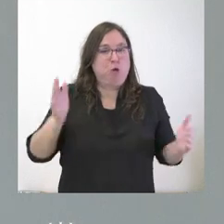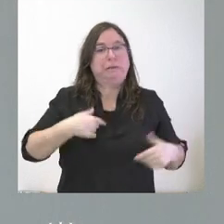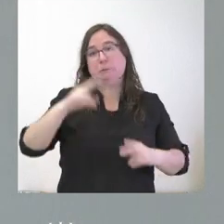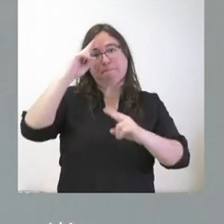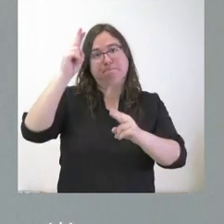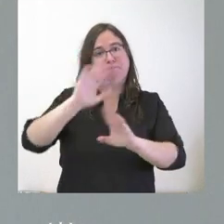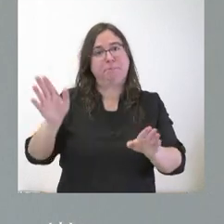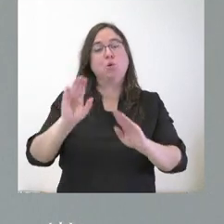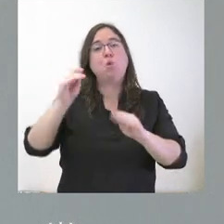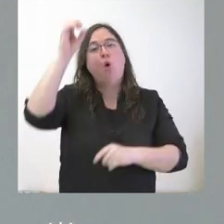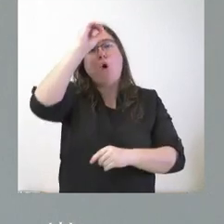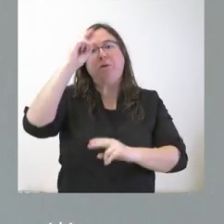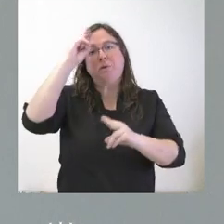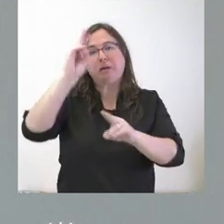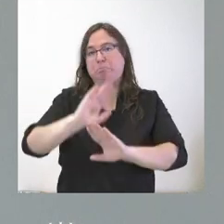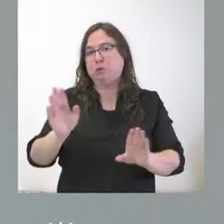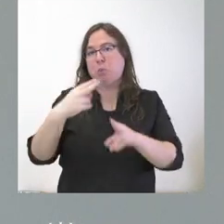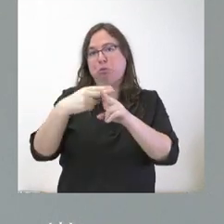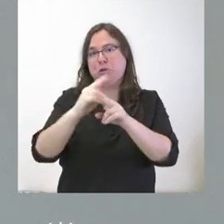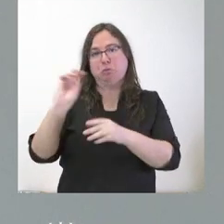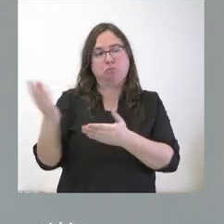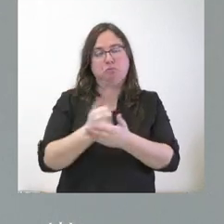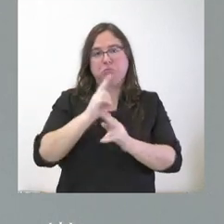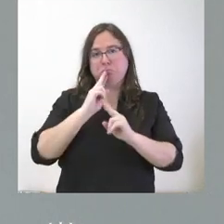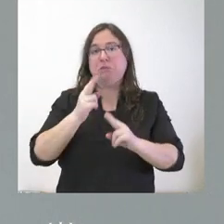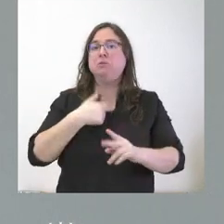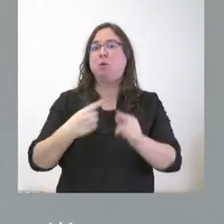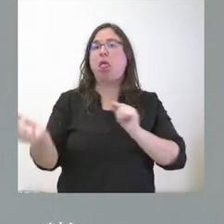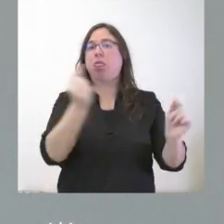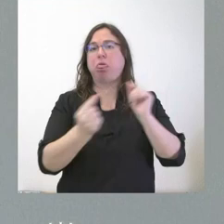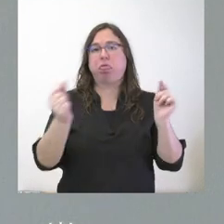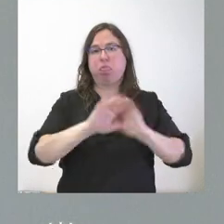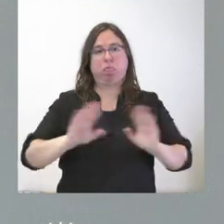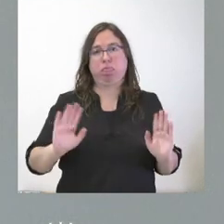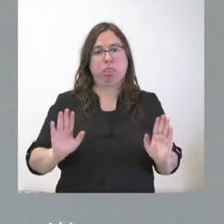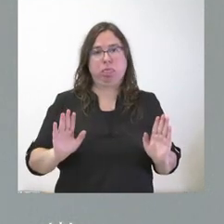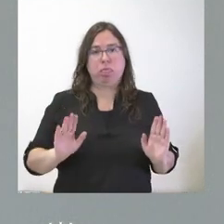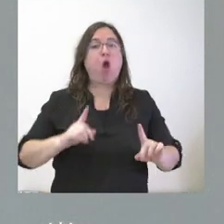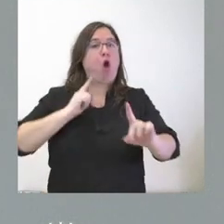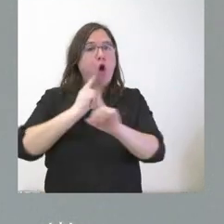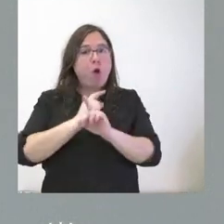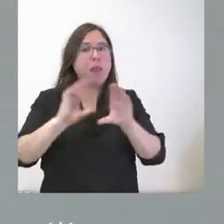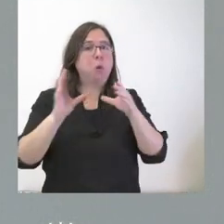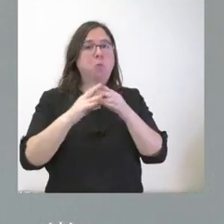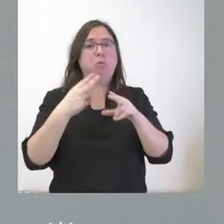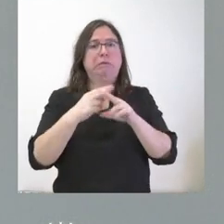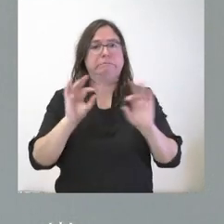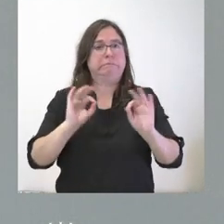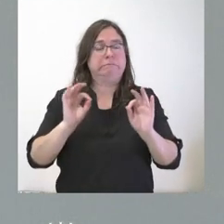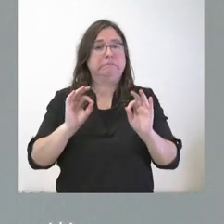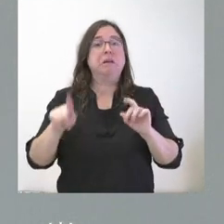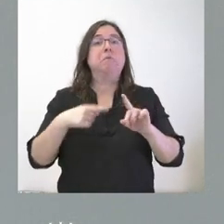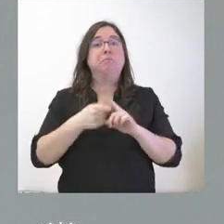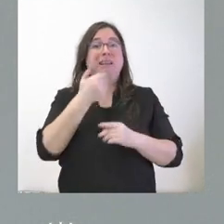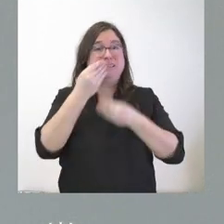las posiciones de los partidos políticos. Nosotros no vamos a entrar en debate contra los partidos políticos y menos si lo hacen